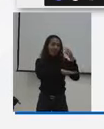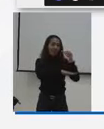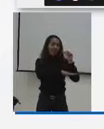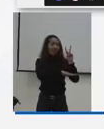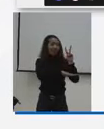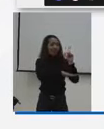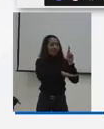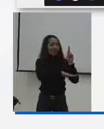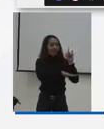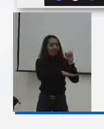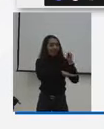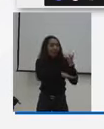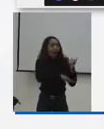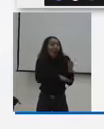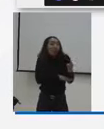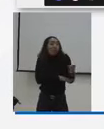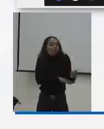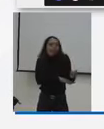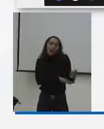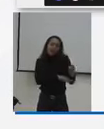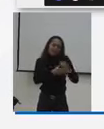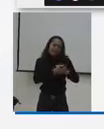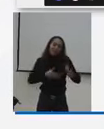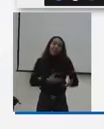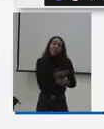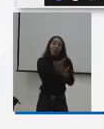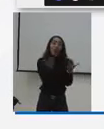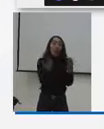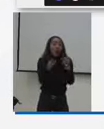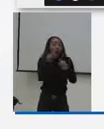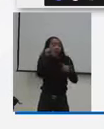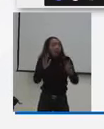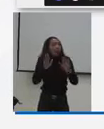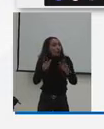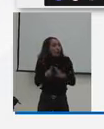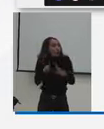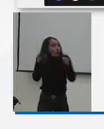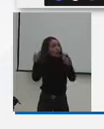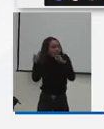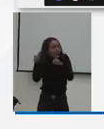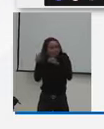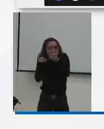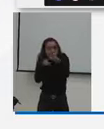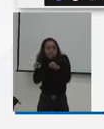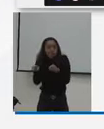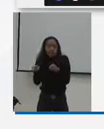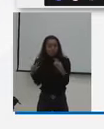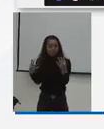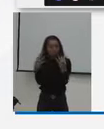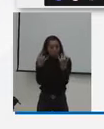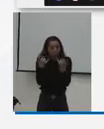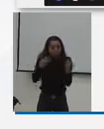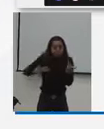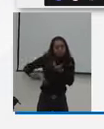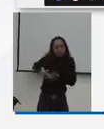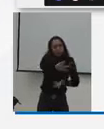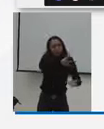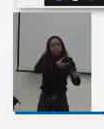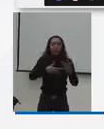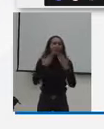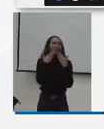Comisión Séptima, que también nos acompañan y a los honorables congresistas que hoy han decidido compartir con nosotros este espacio.